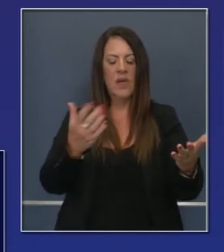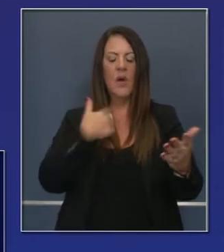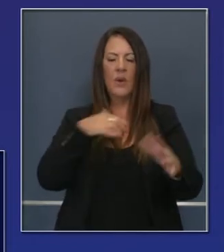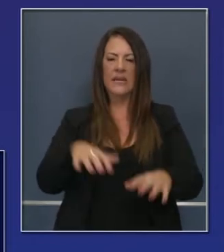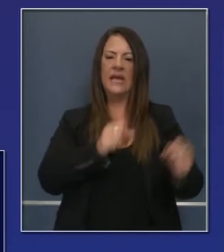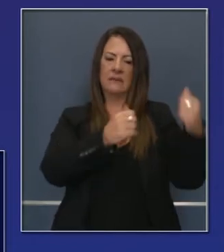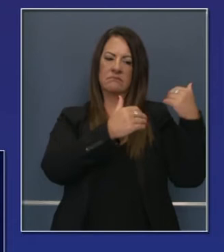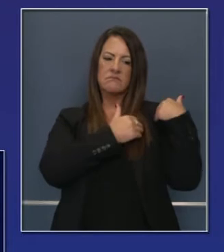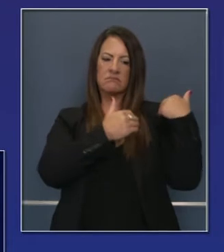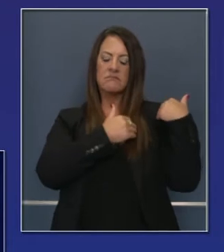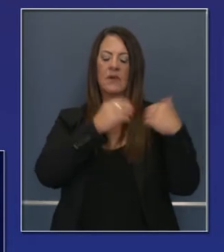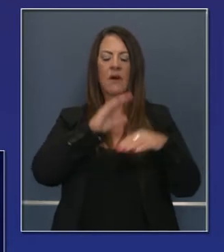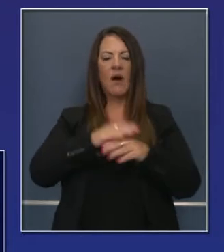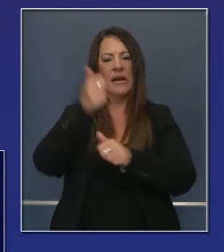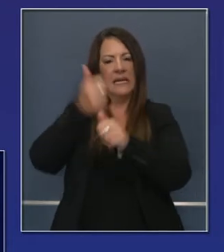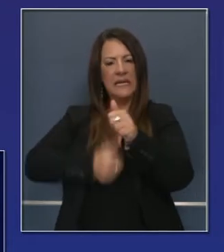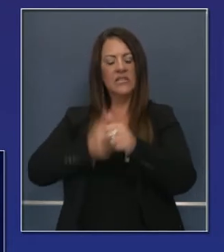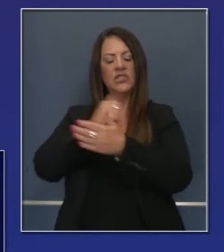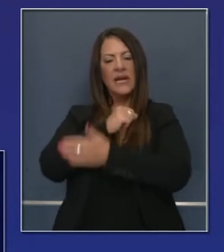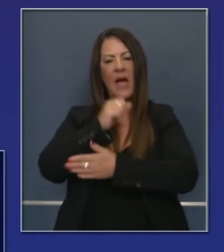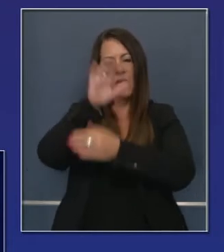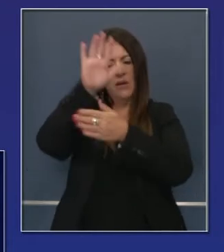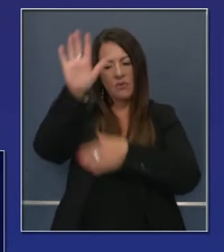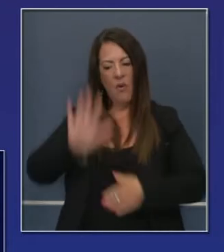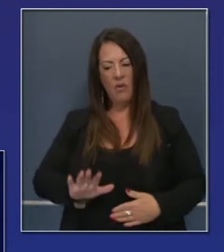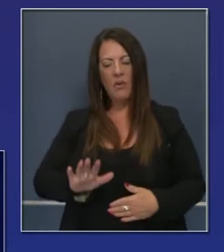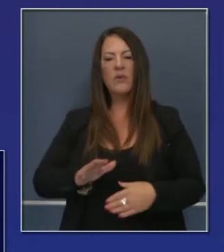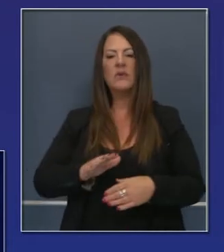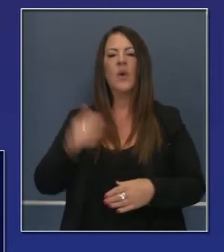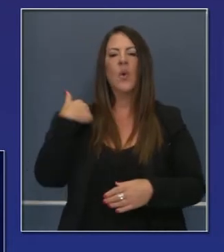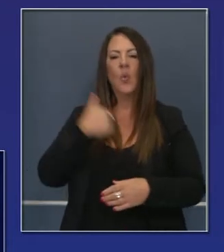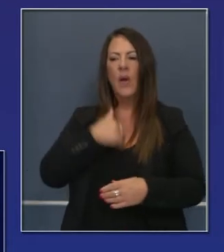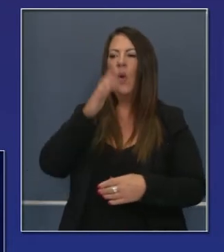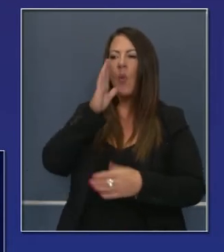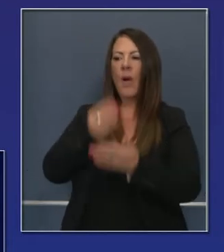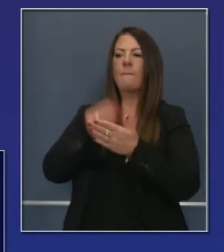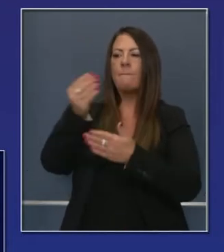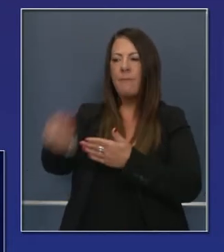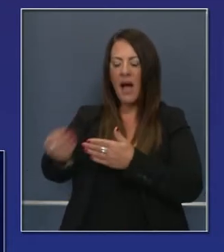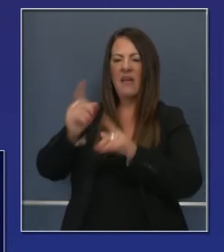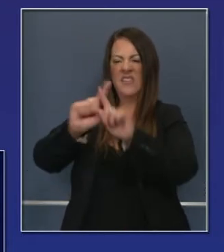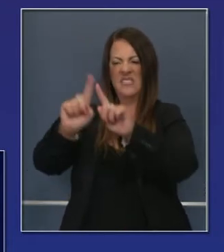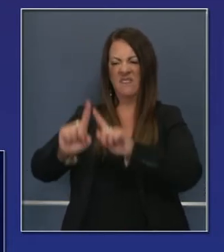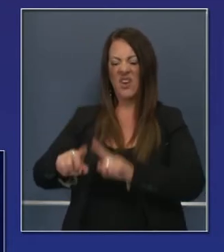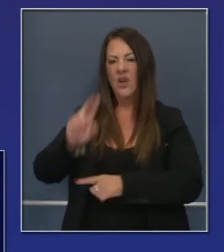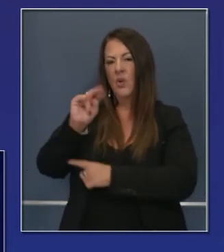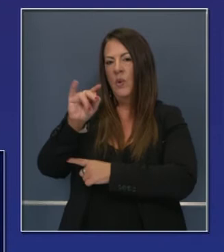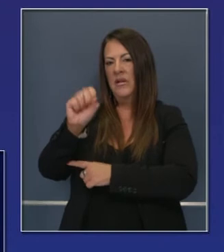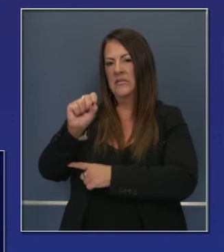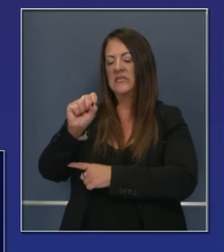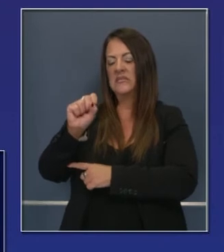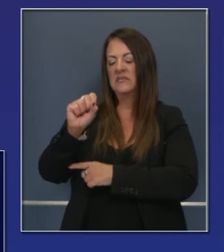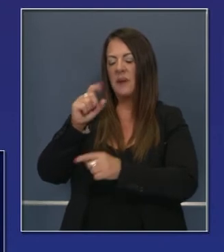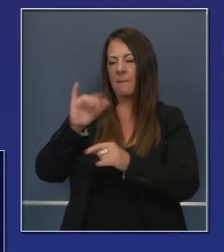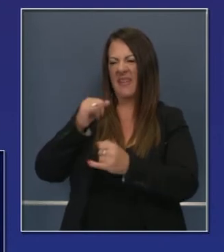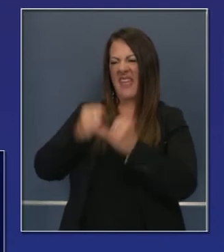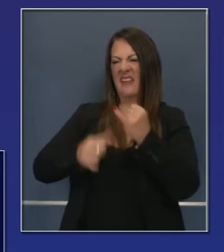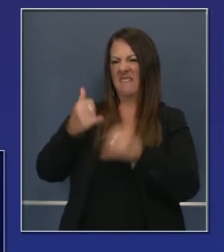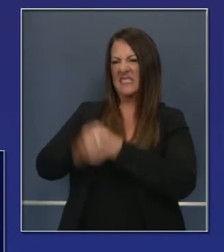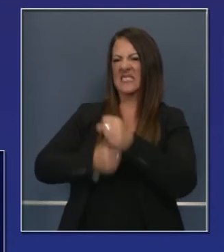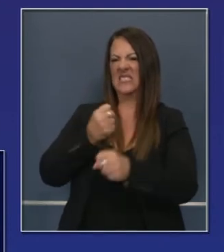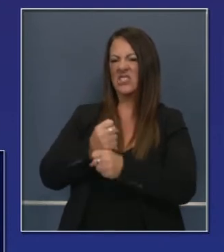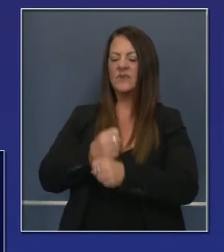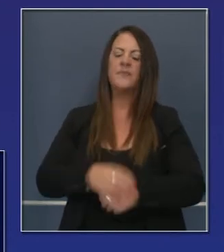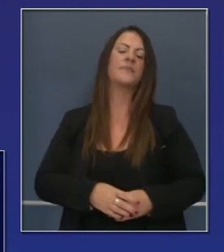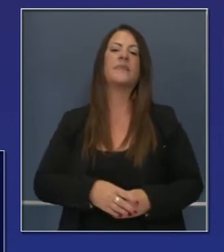la capacidad de ser responsables y de cumplir con nuestras responsabilidades a nivel del condado y de la ciudad.